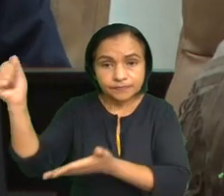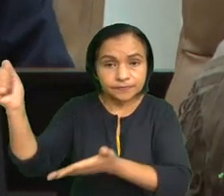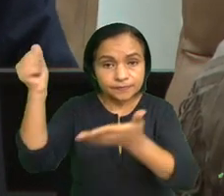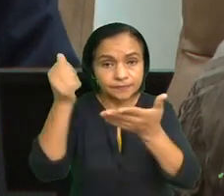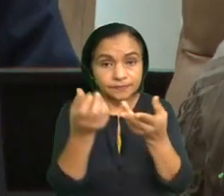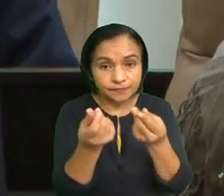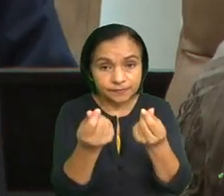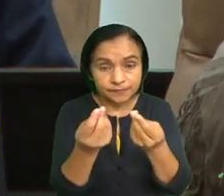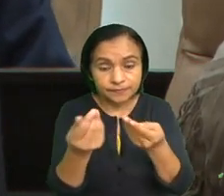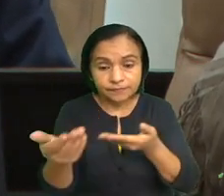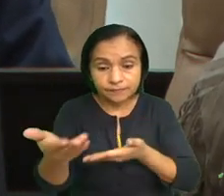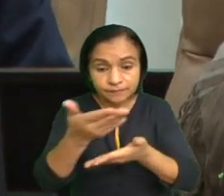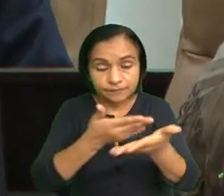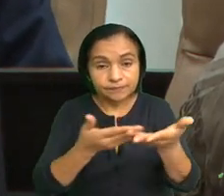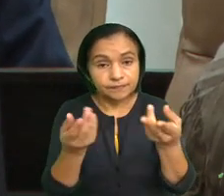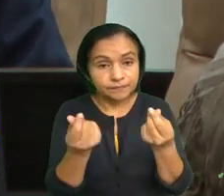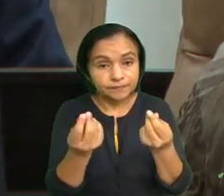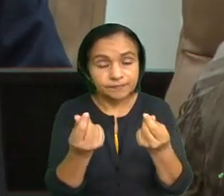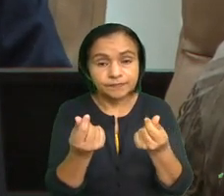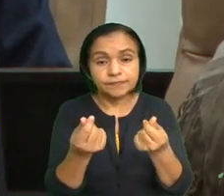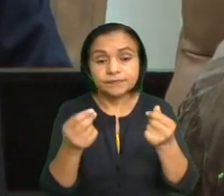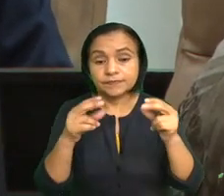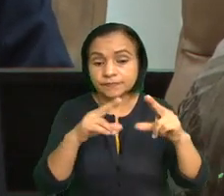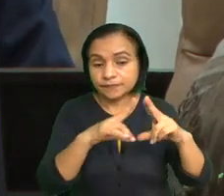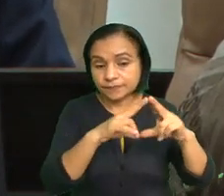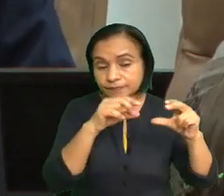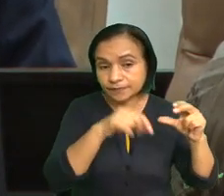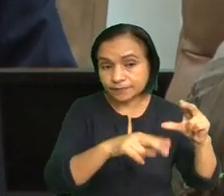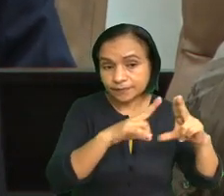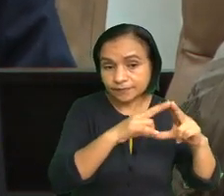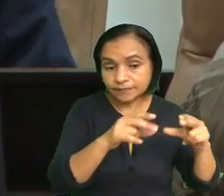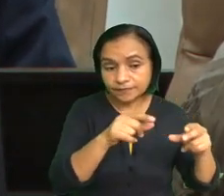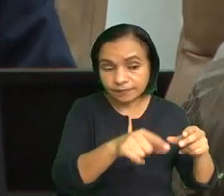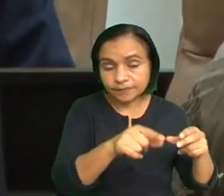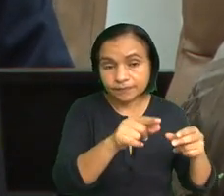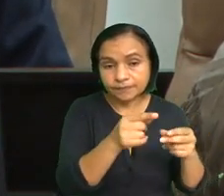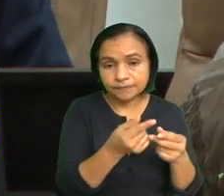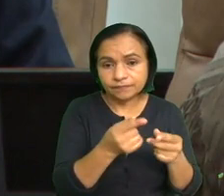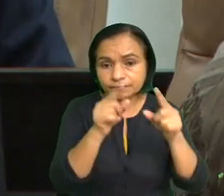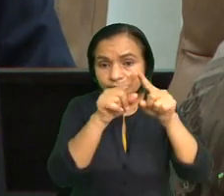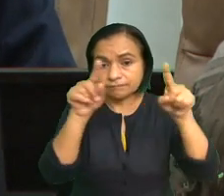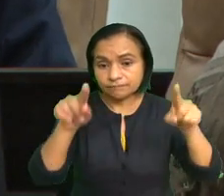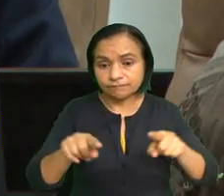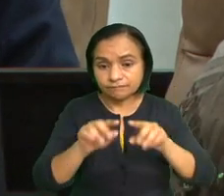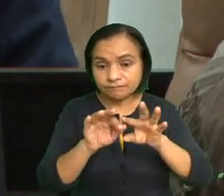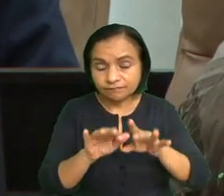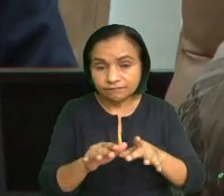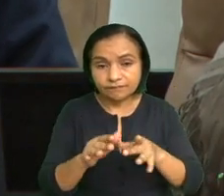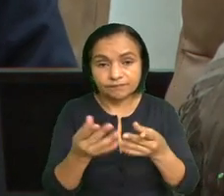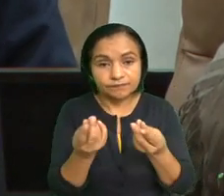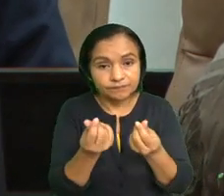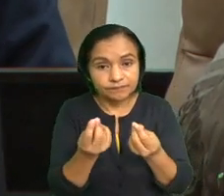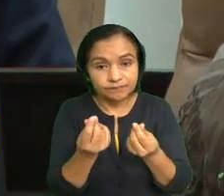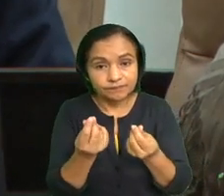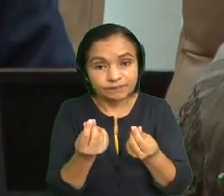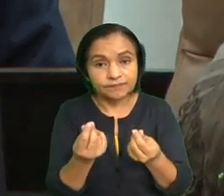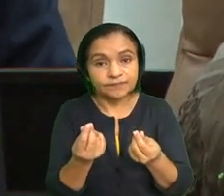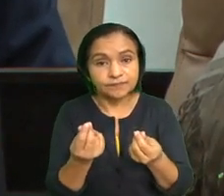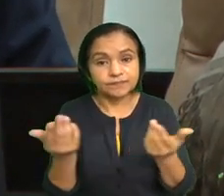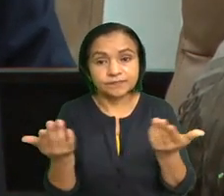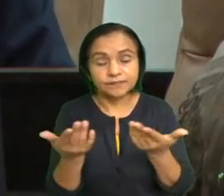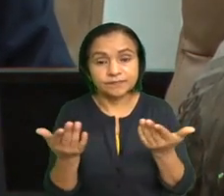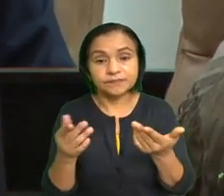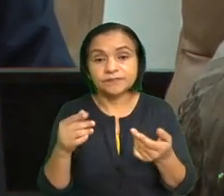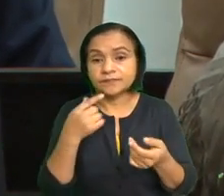intercambios económicos y financieros con estas monedas virtuales y activos virtuales como al